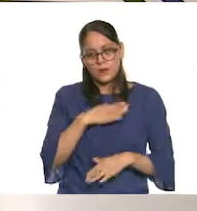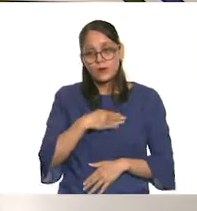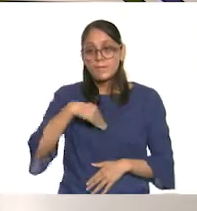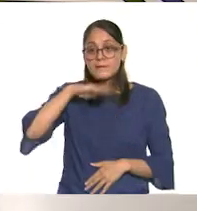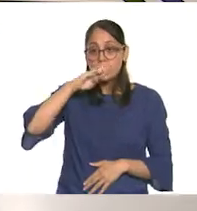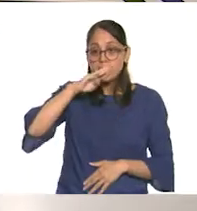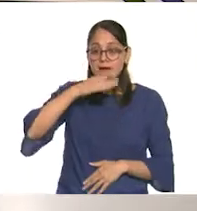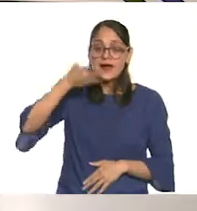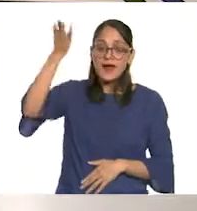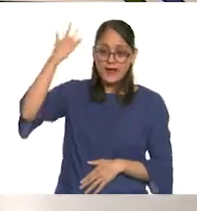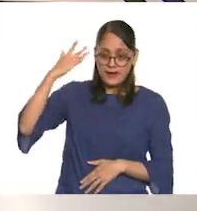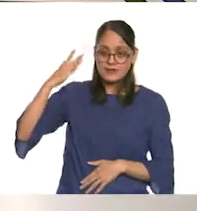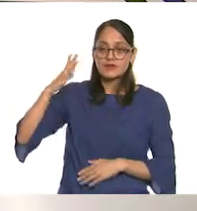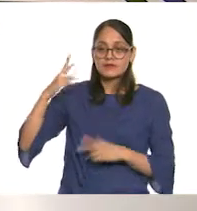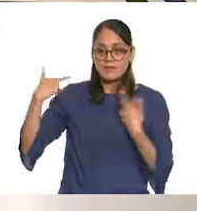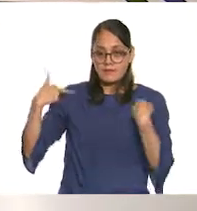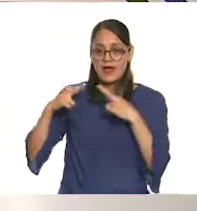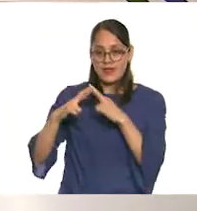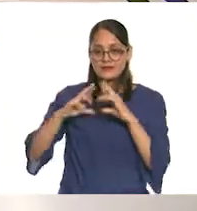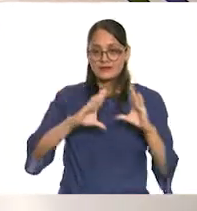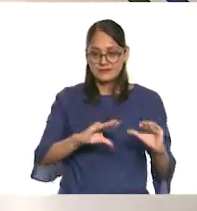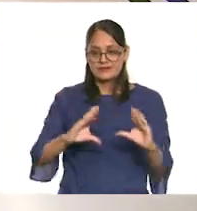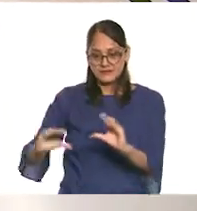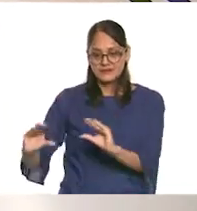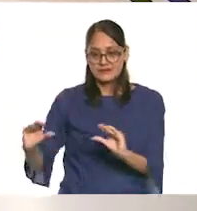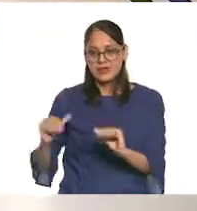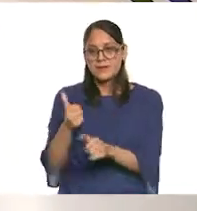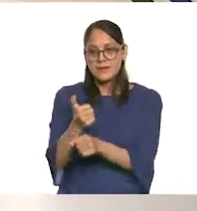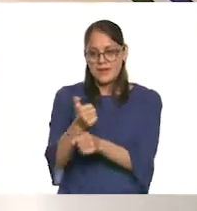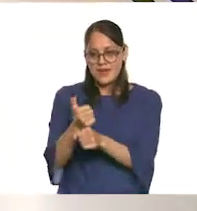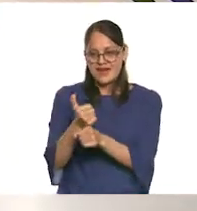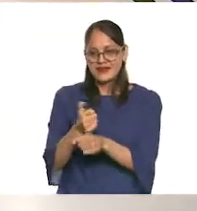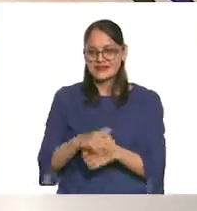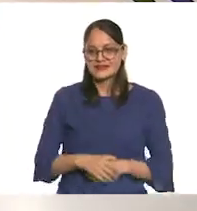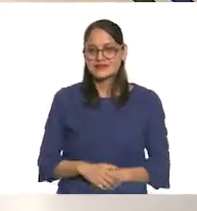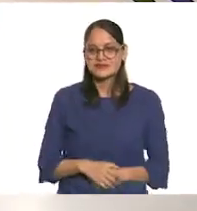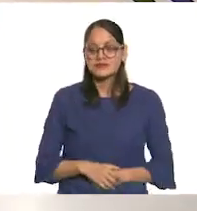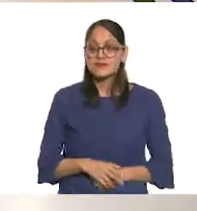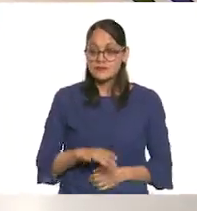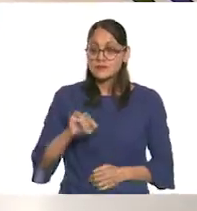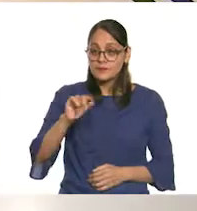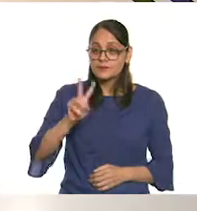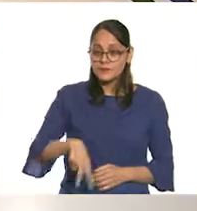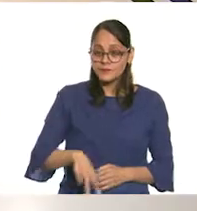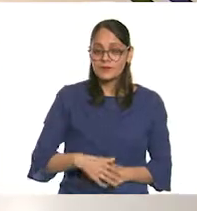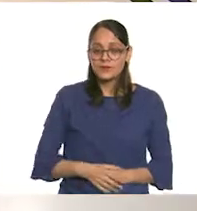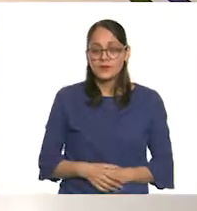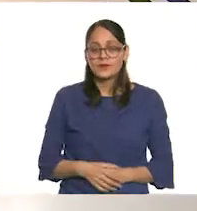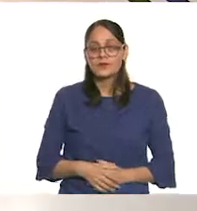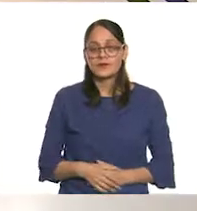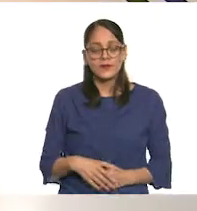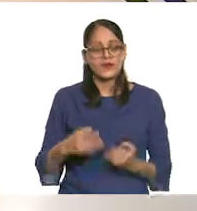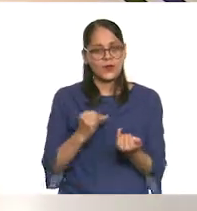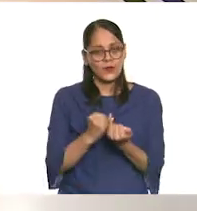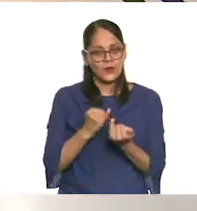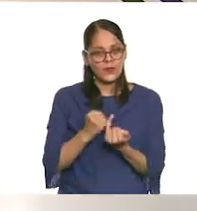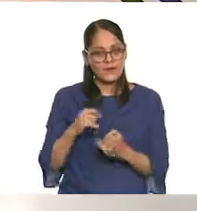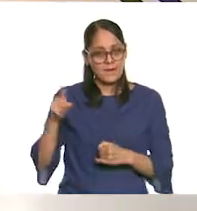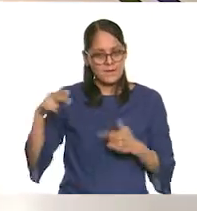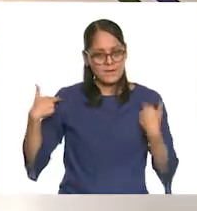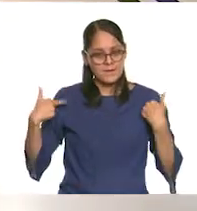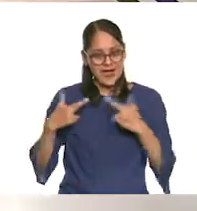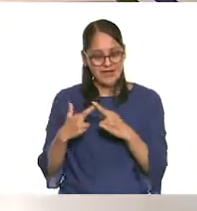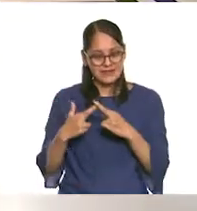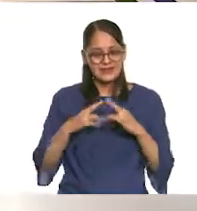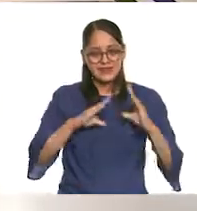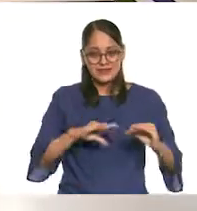mamá fue maestra de primaria. Ok. Exactamente, justamente. además, no solamente fue maestra de